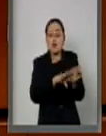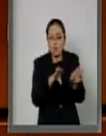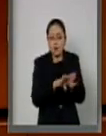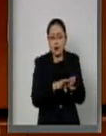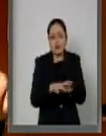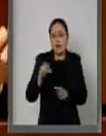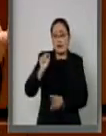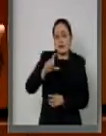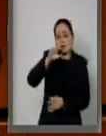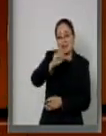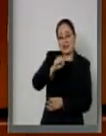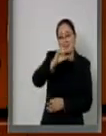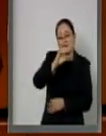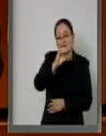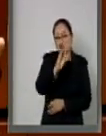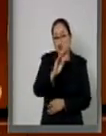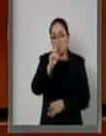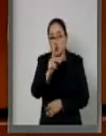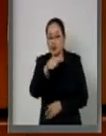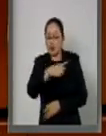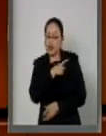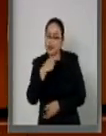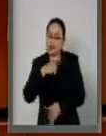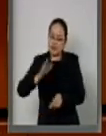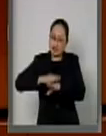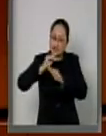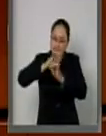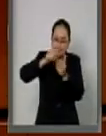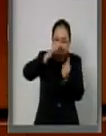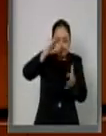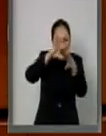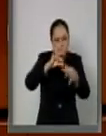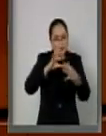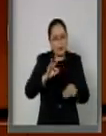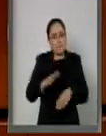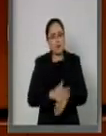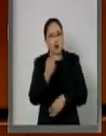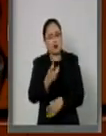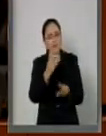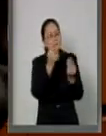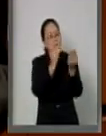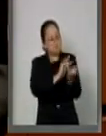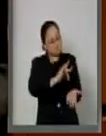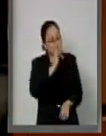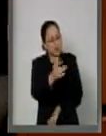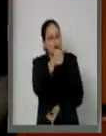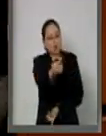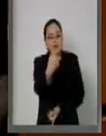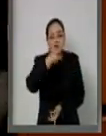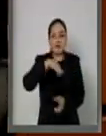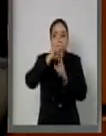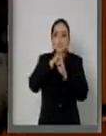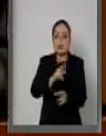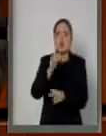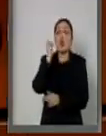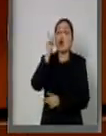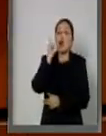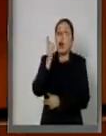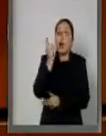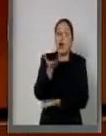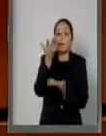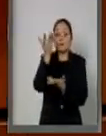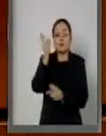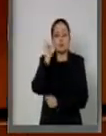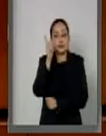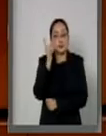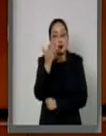que, agradeciendo las respuestas que merezcan estas interrogantes, le deseo, le